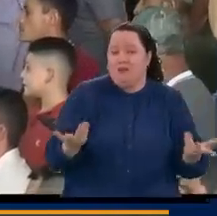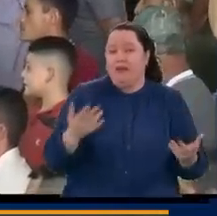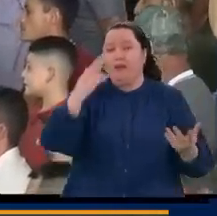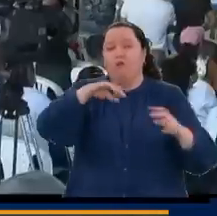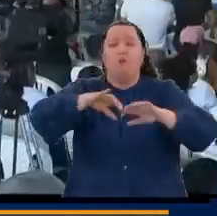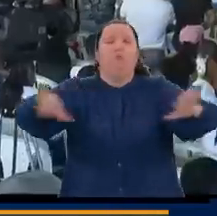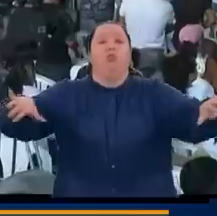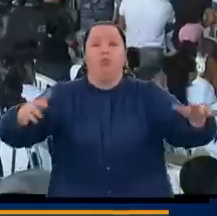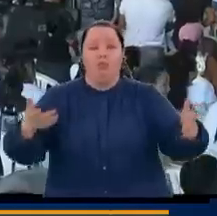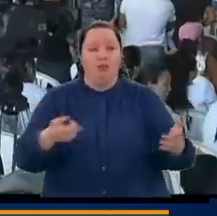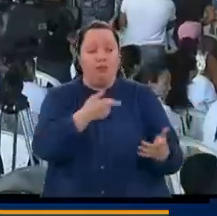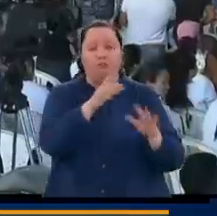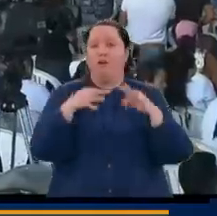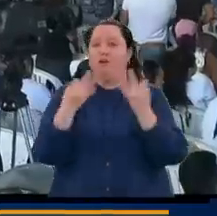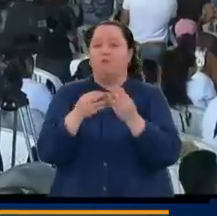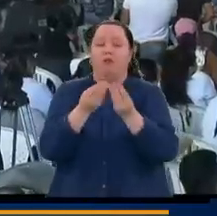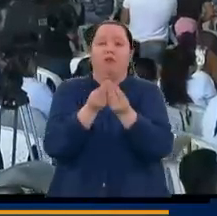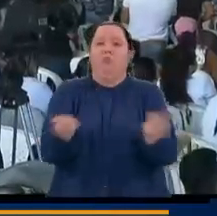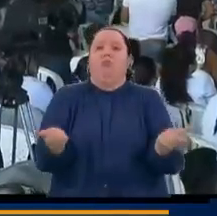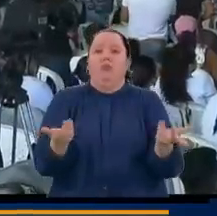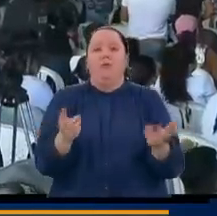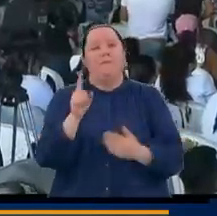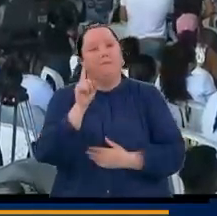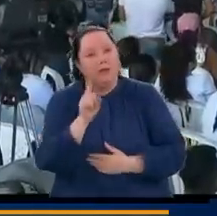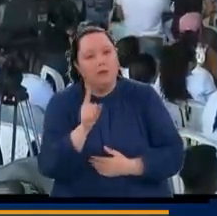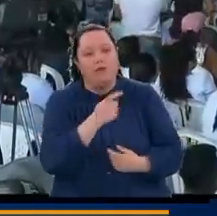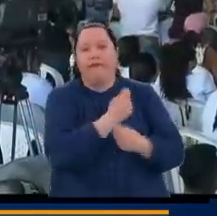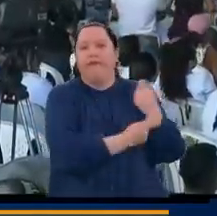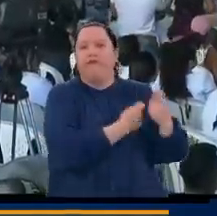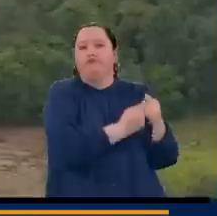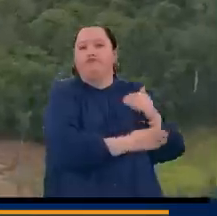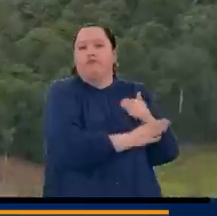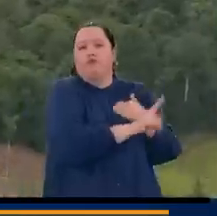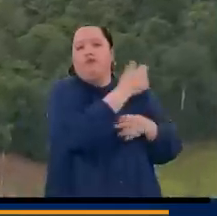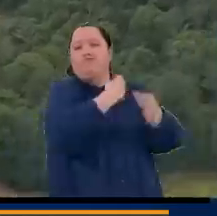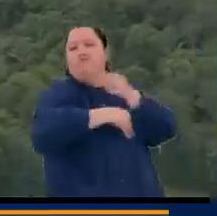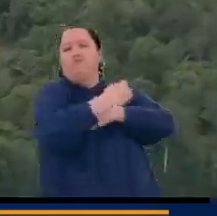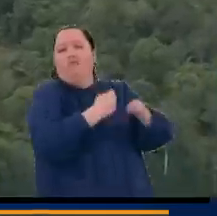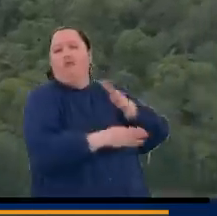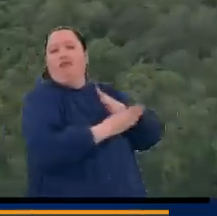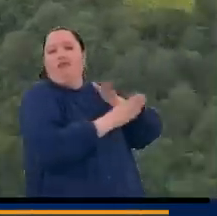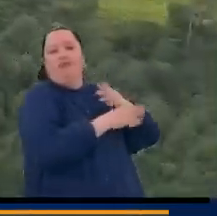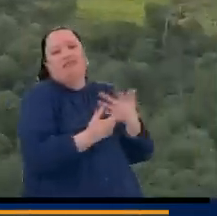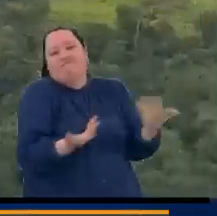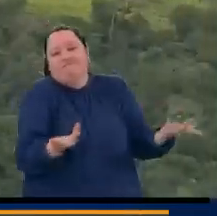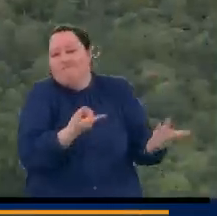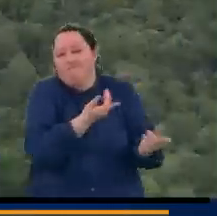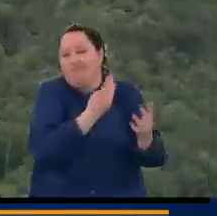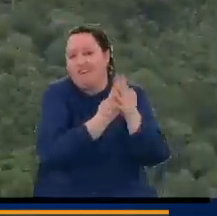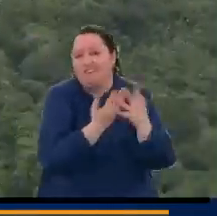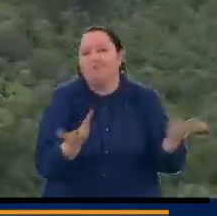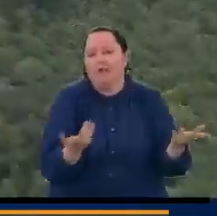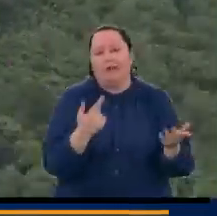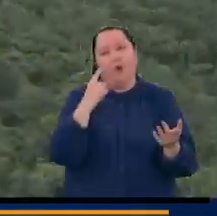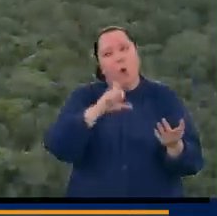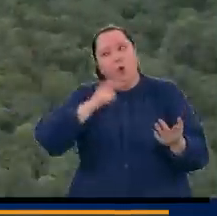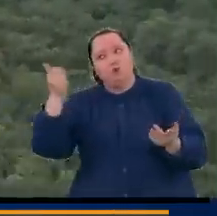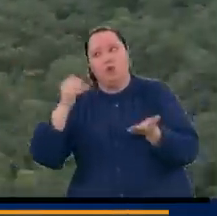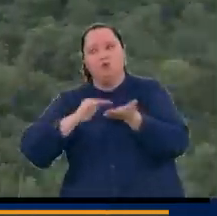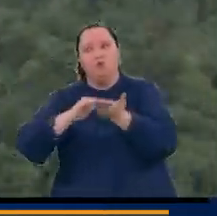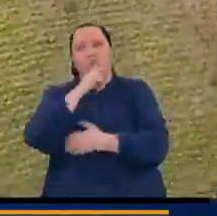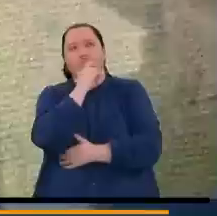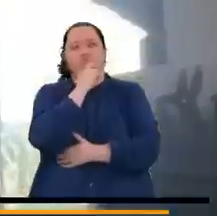hijos, para destruir la familia, pero el negocio continúa con otras personas. Entonces, tenemos que buscar una solución alternativa.